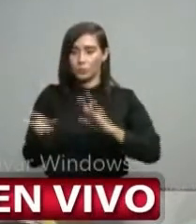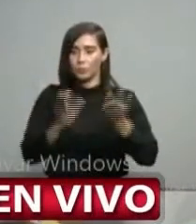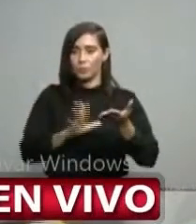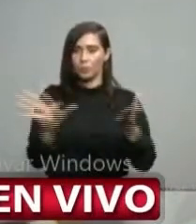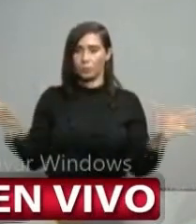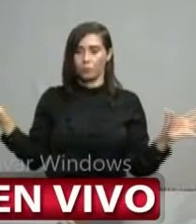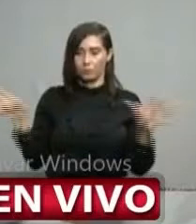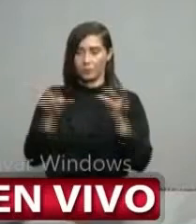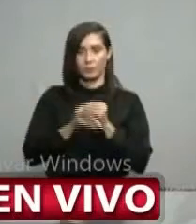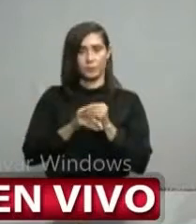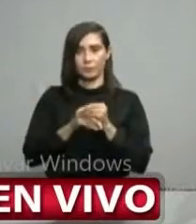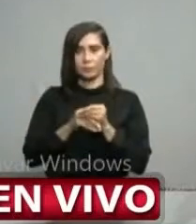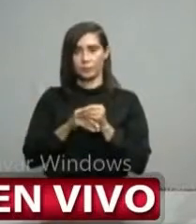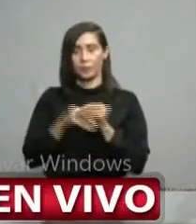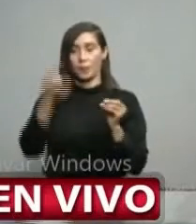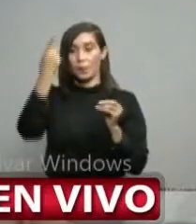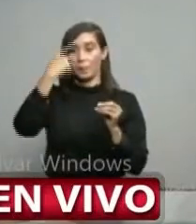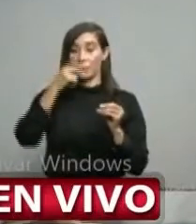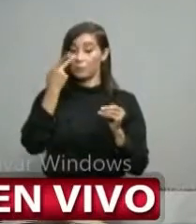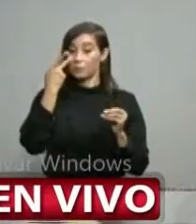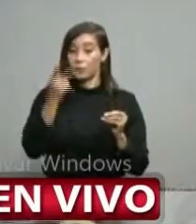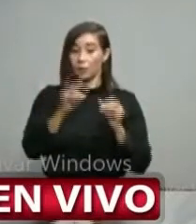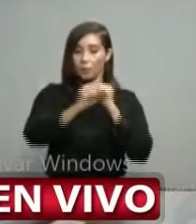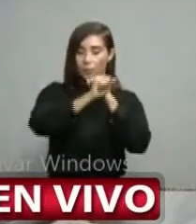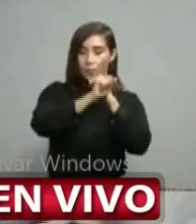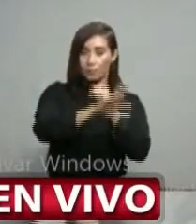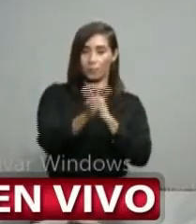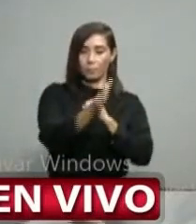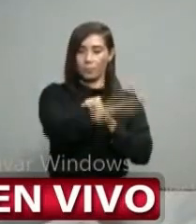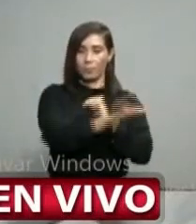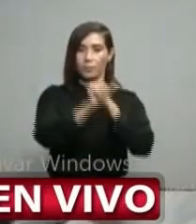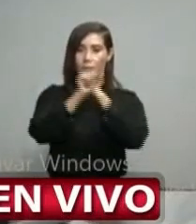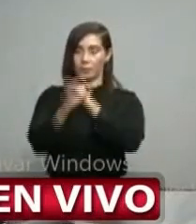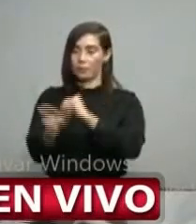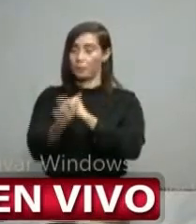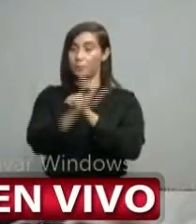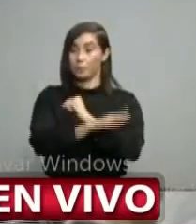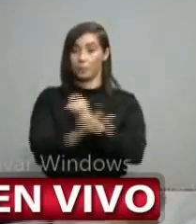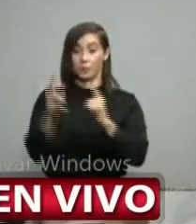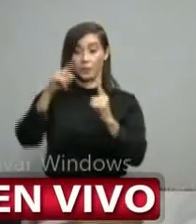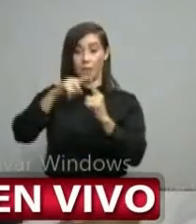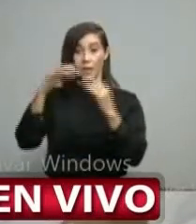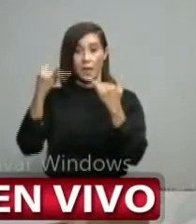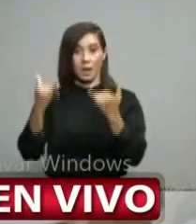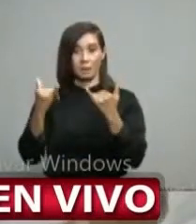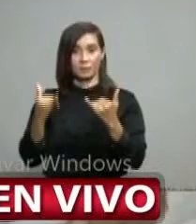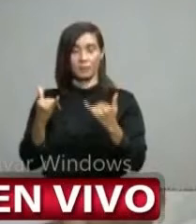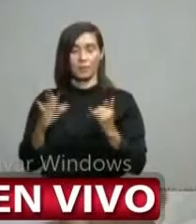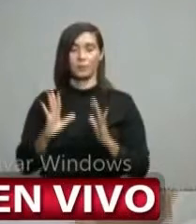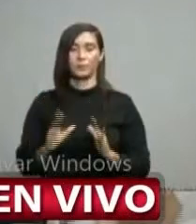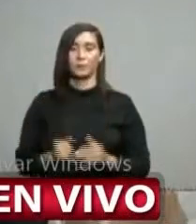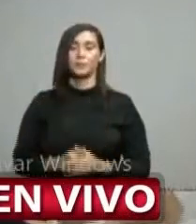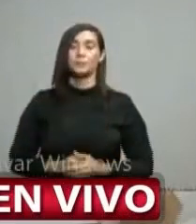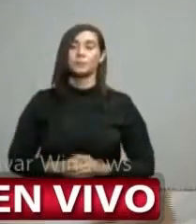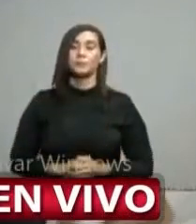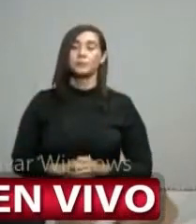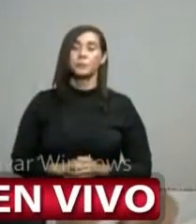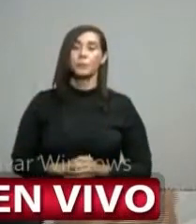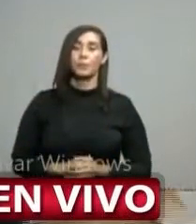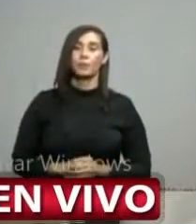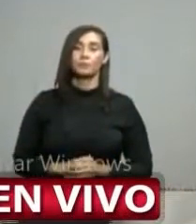con la letalidad que acabo de indicar los números de casos los 4.000 adicionales lógicamente